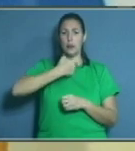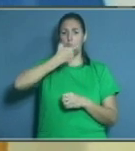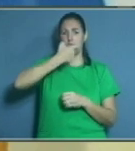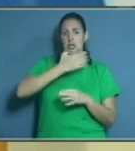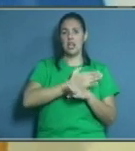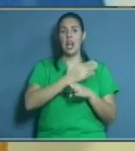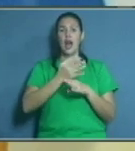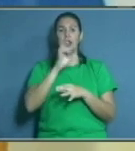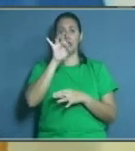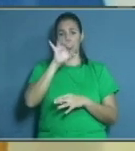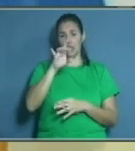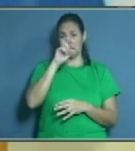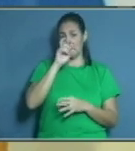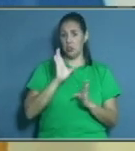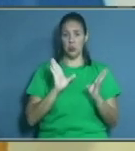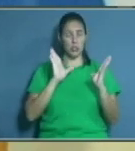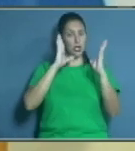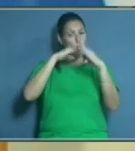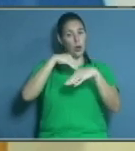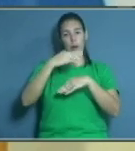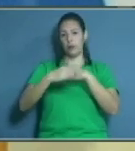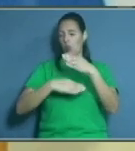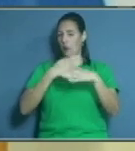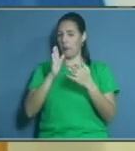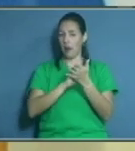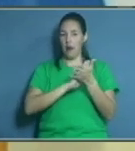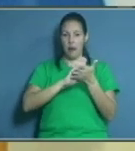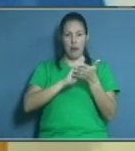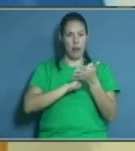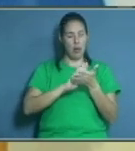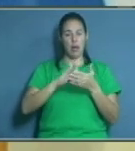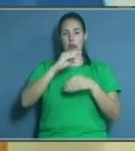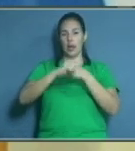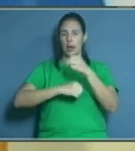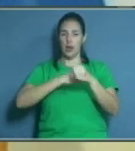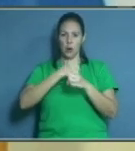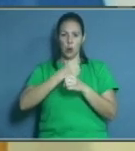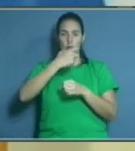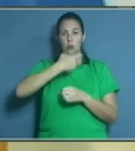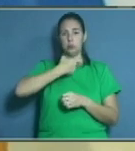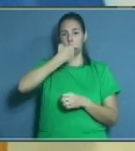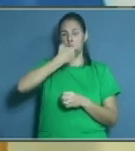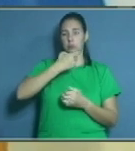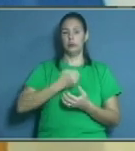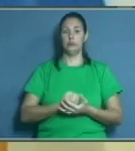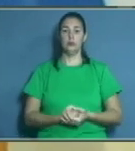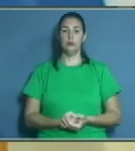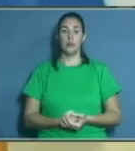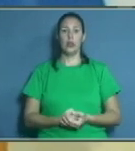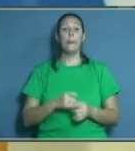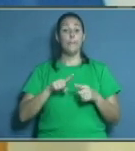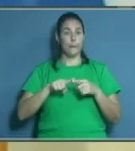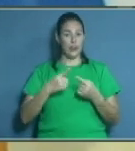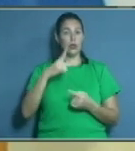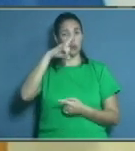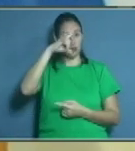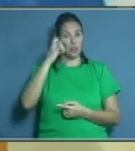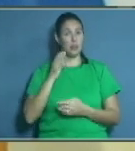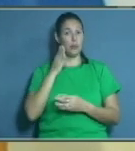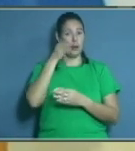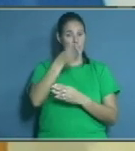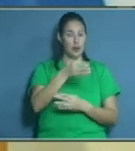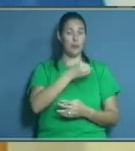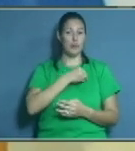años y no tienen ninguna consecuencia negativa en la cavidad bucal y en su sistema masticatorio. Pero sí debe ser valorado el